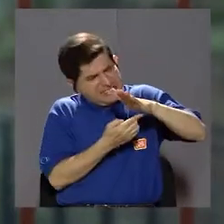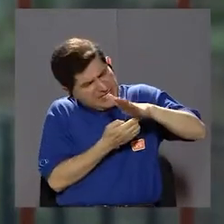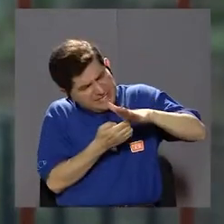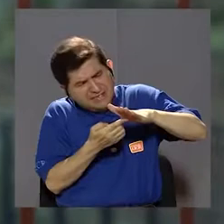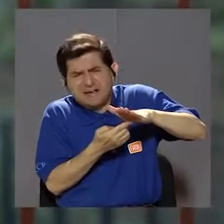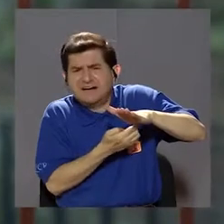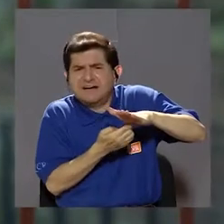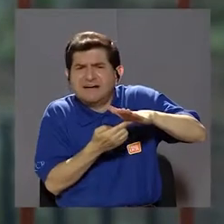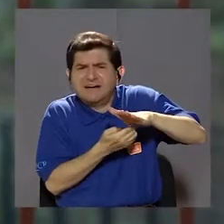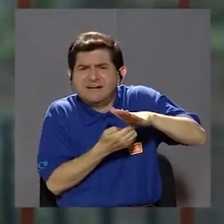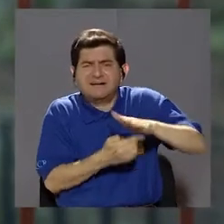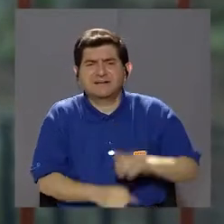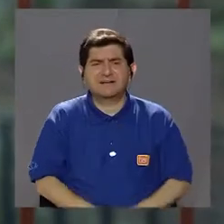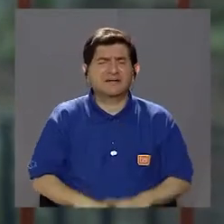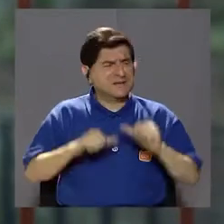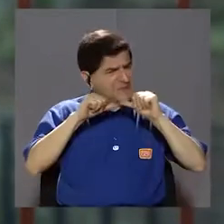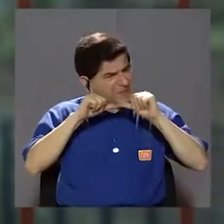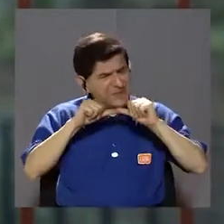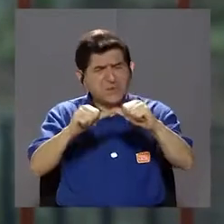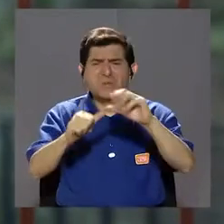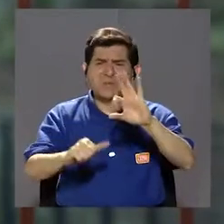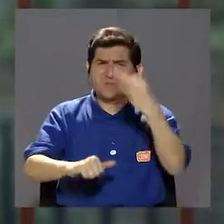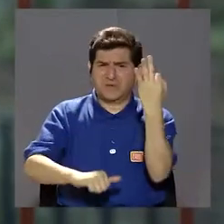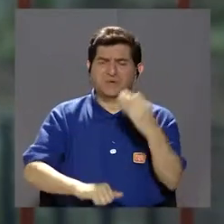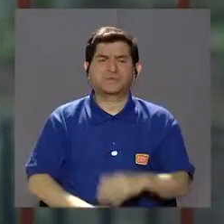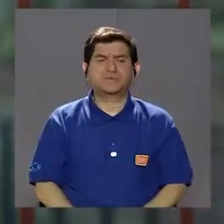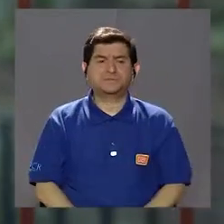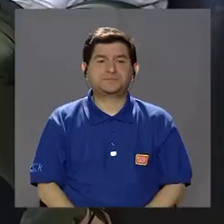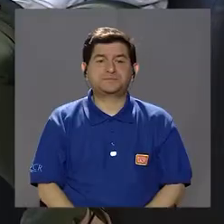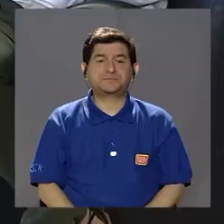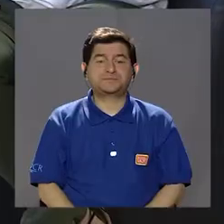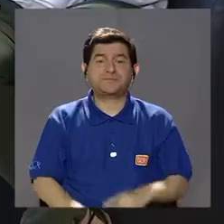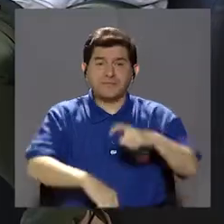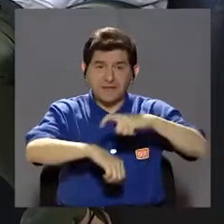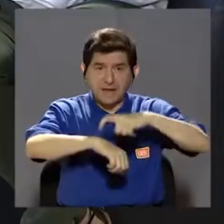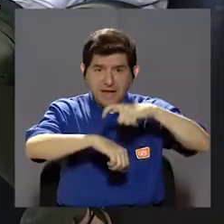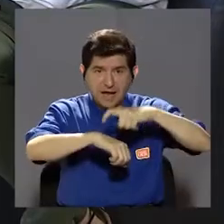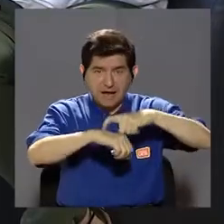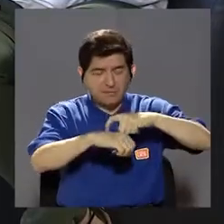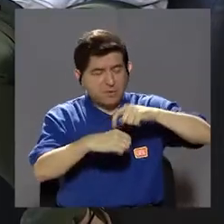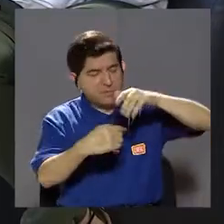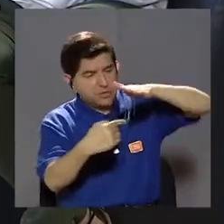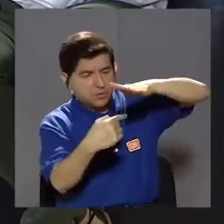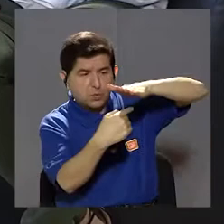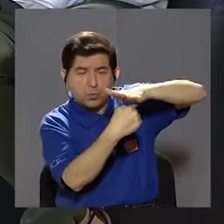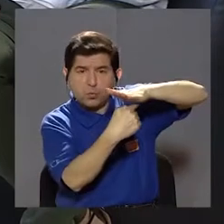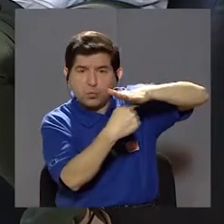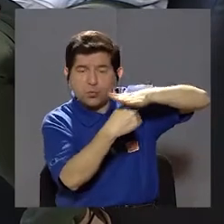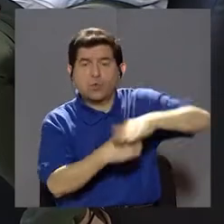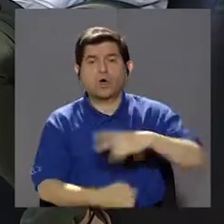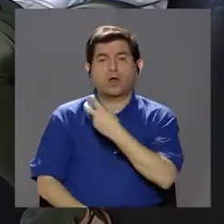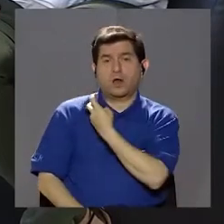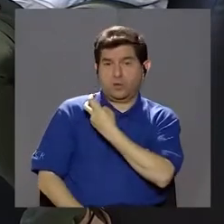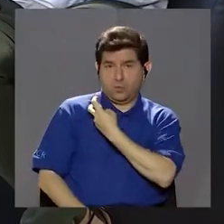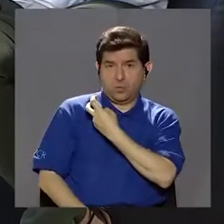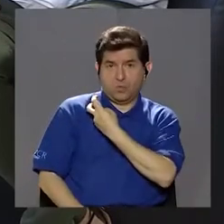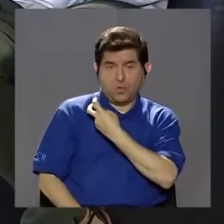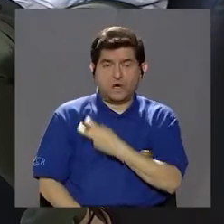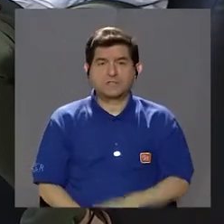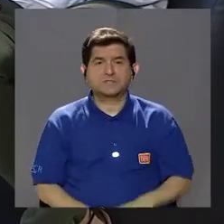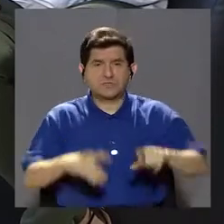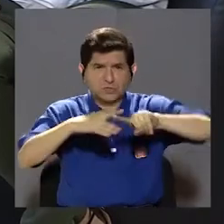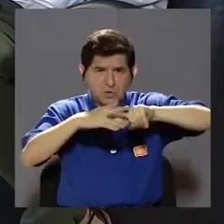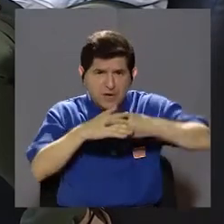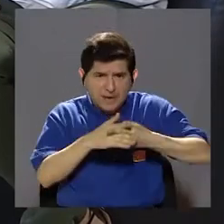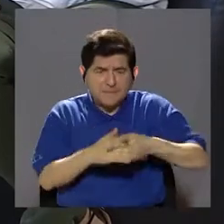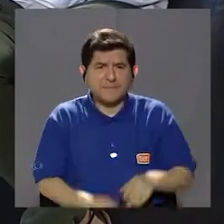donde la planta del pie va a estar tenso constantemente, en la inserción de la fascia, que sería en el calcaño o en el